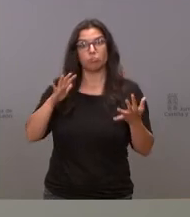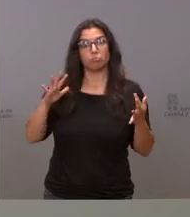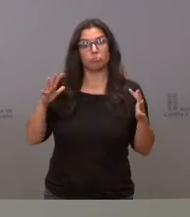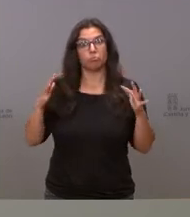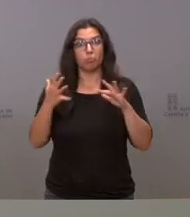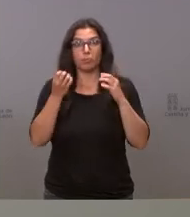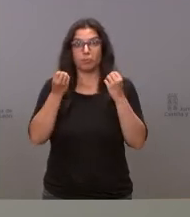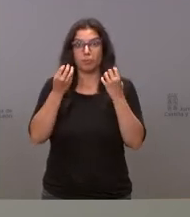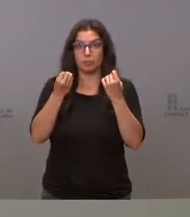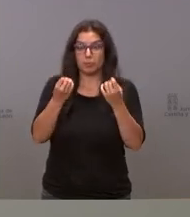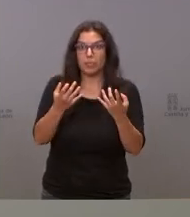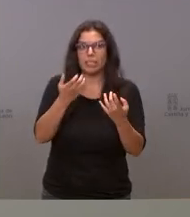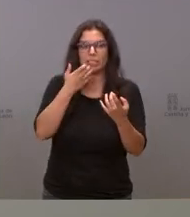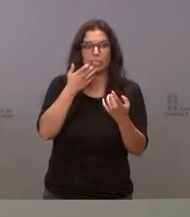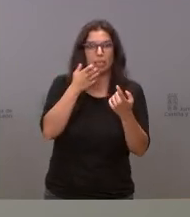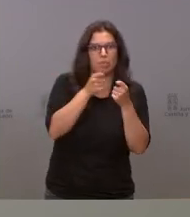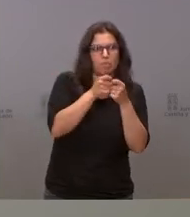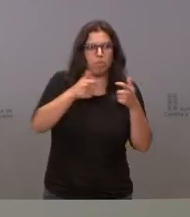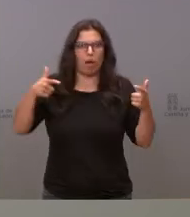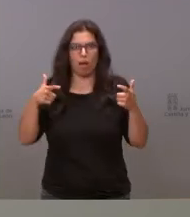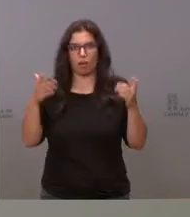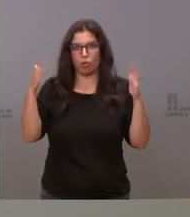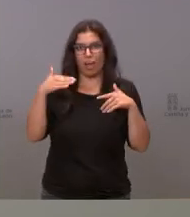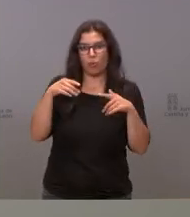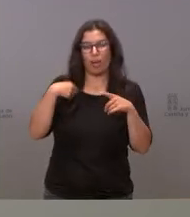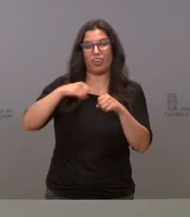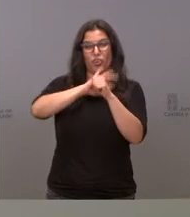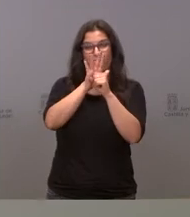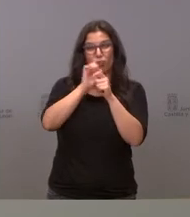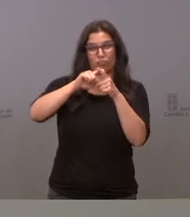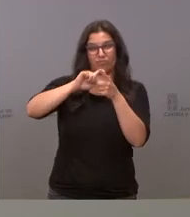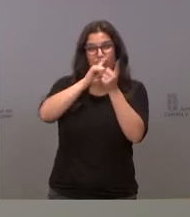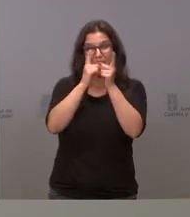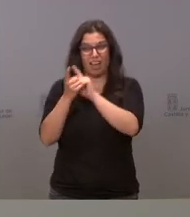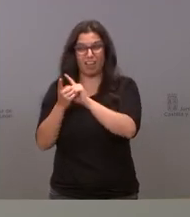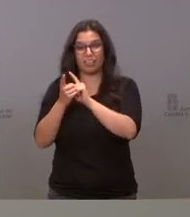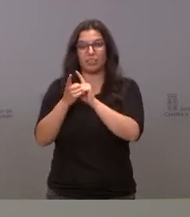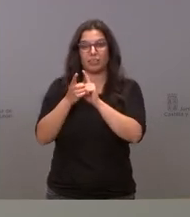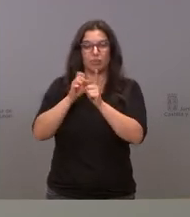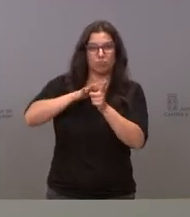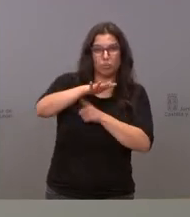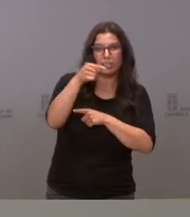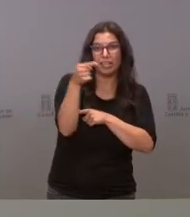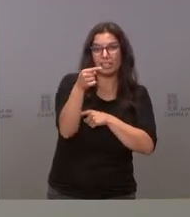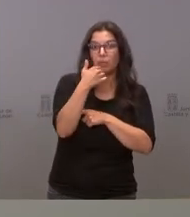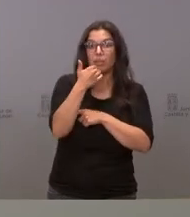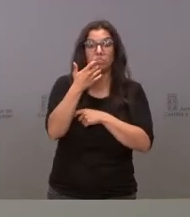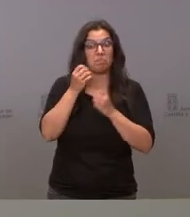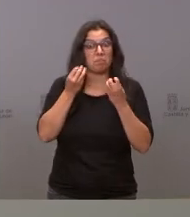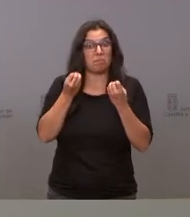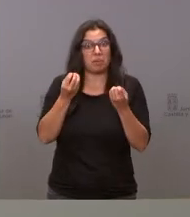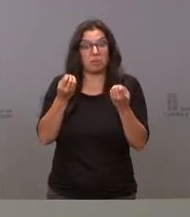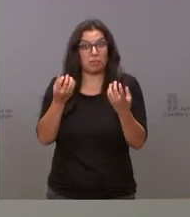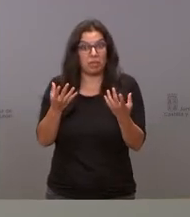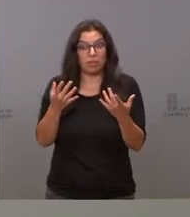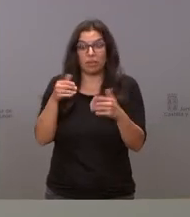así si no hay un crecimiento de otras variantes que puedan hacer que haya un cambio en la situación epidemiológica pues la manera que vamos